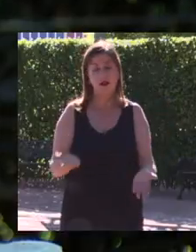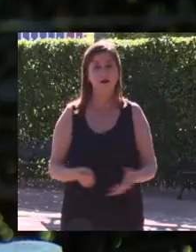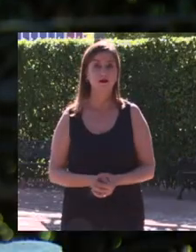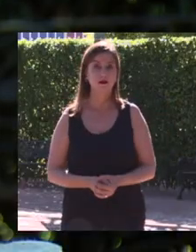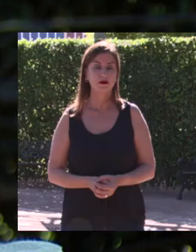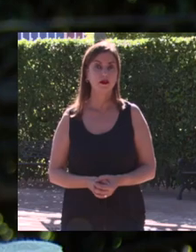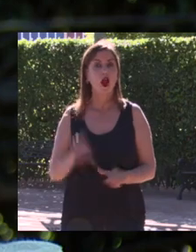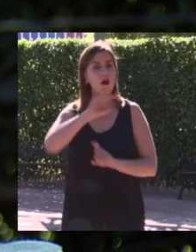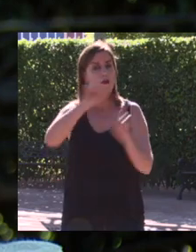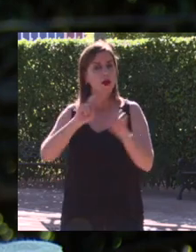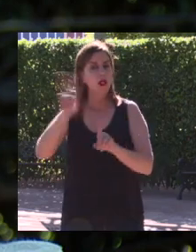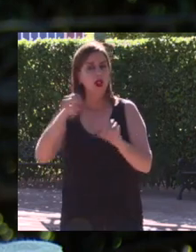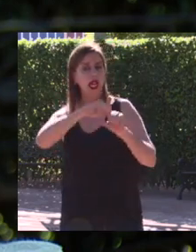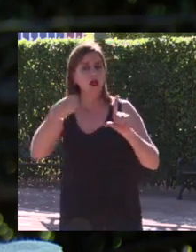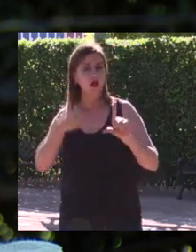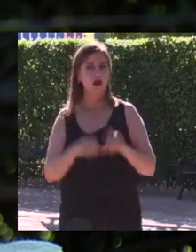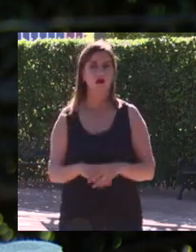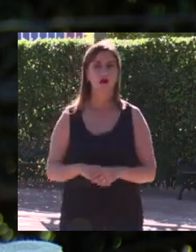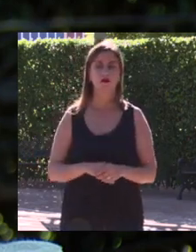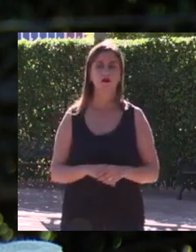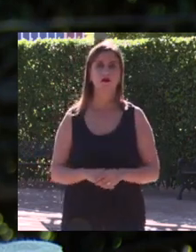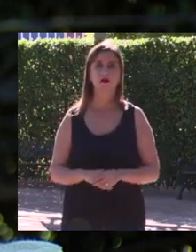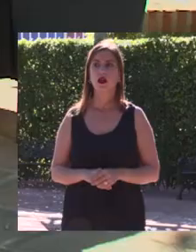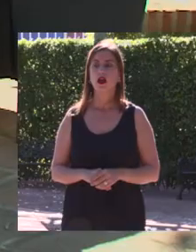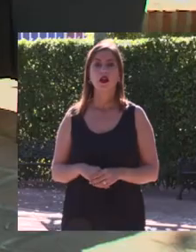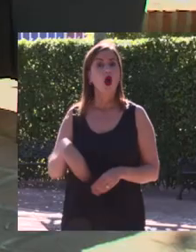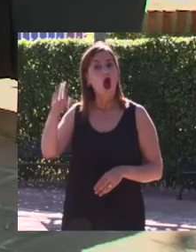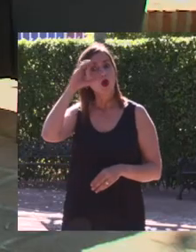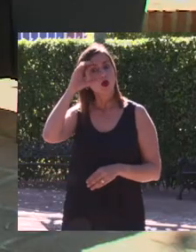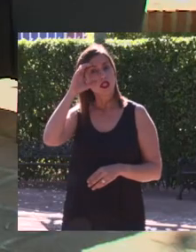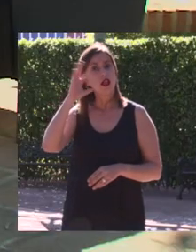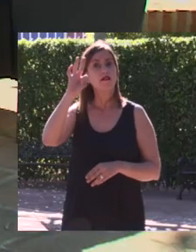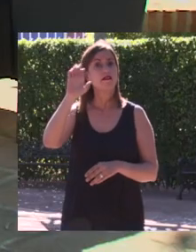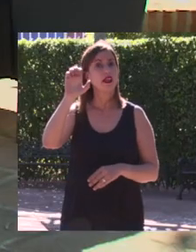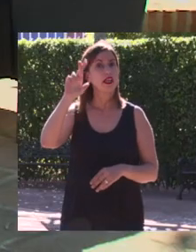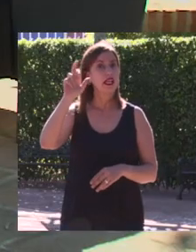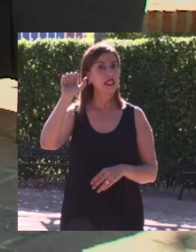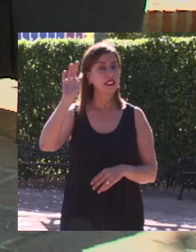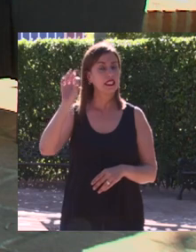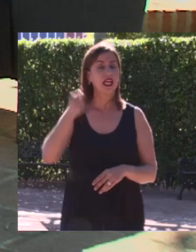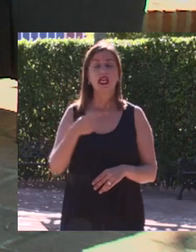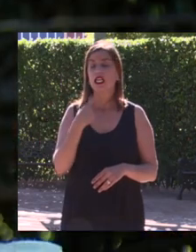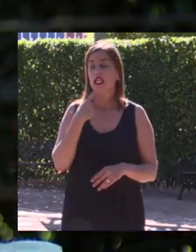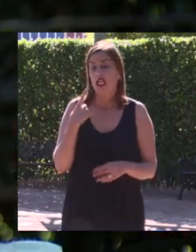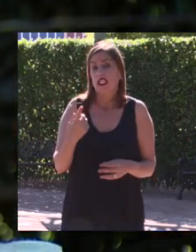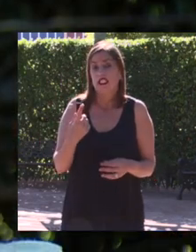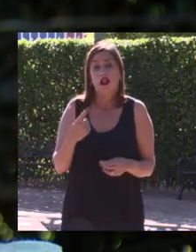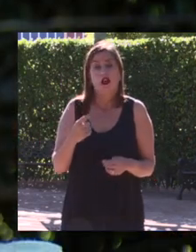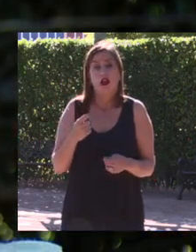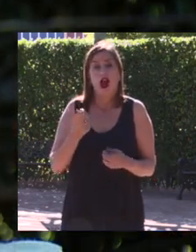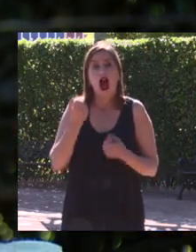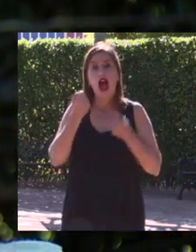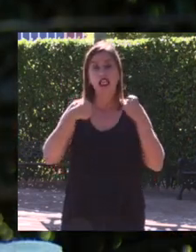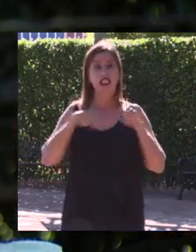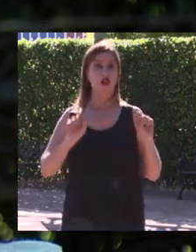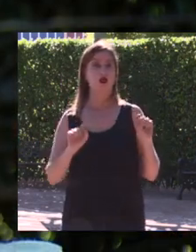llegan a través de YouTube de Sol dice oyendo a Teresa veo que una vez más es cuestión de actitud y